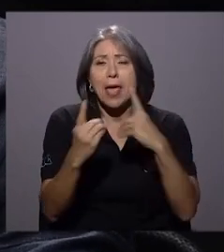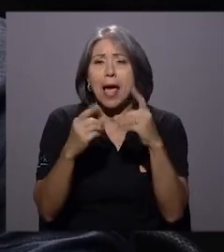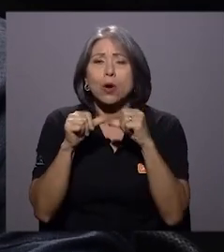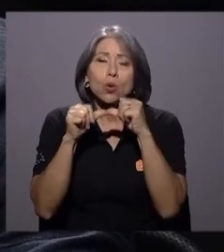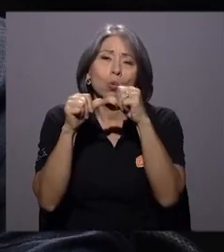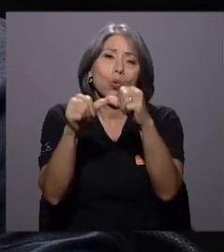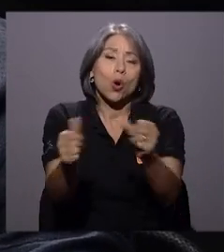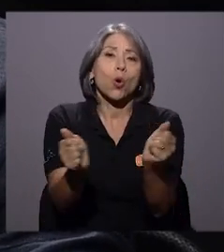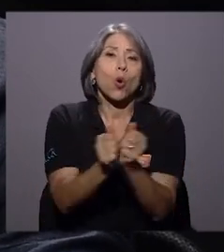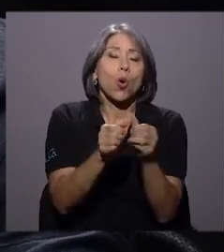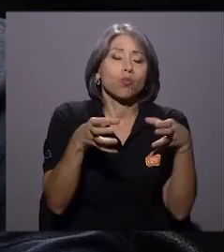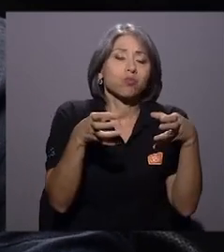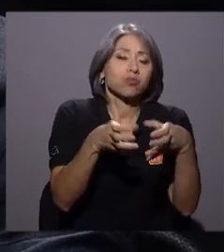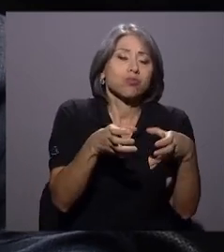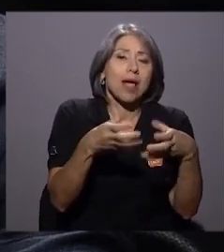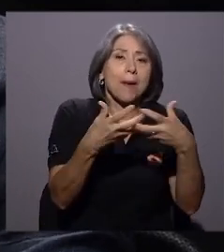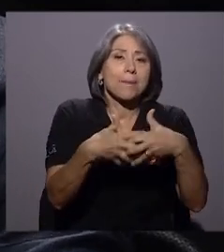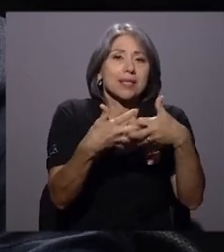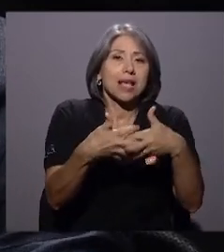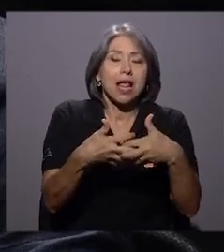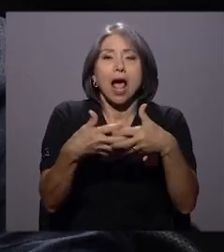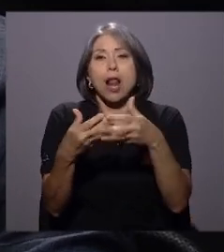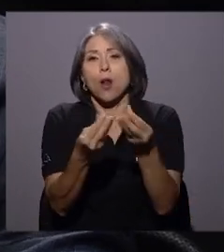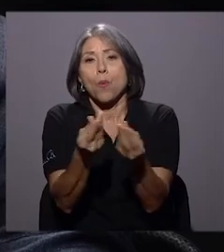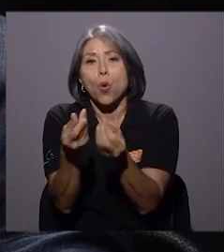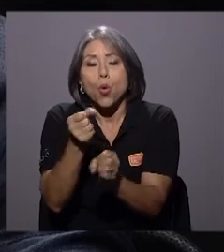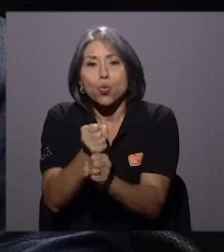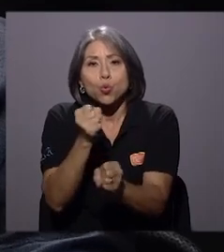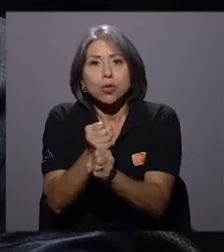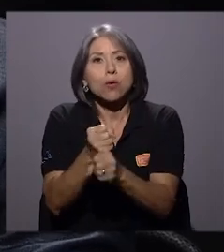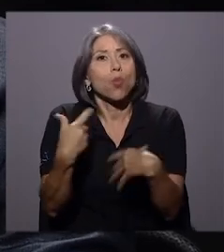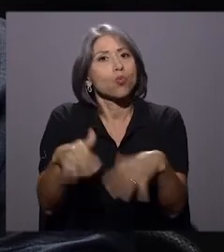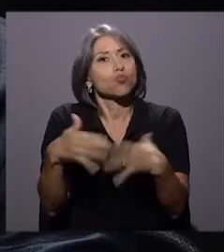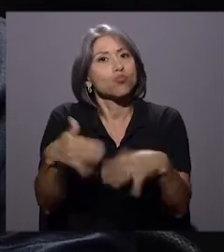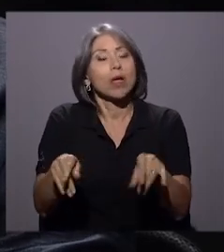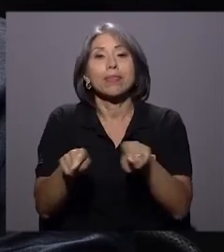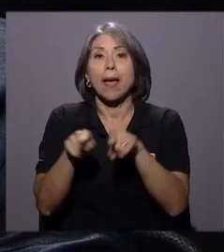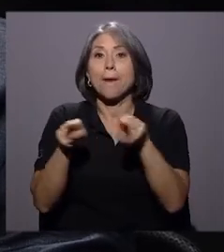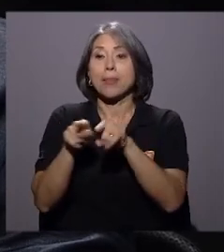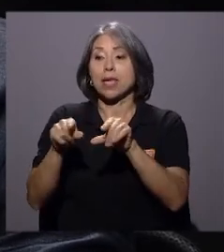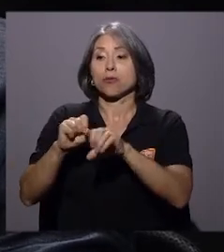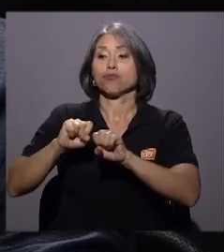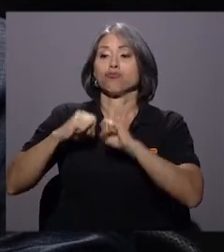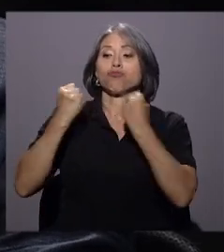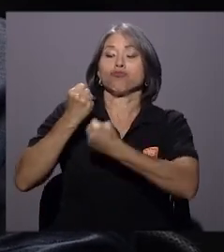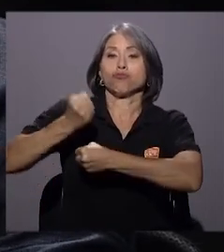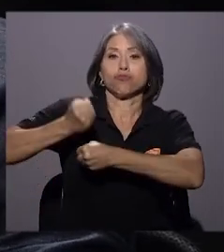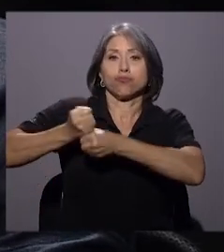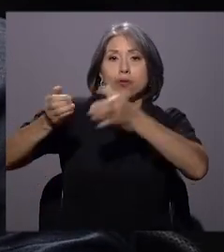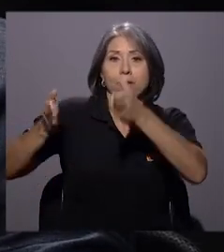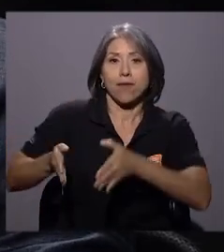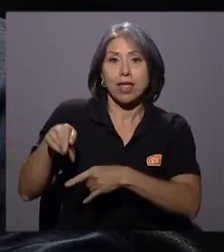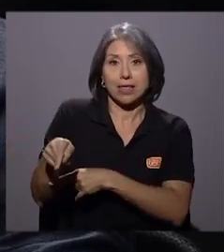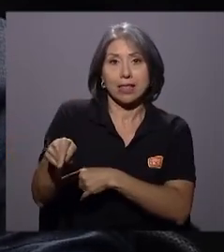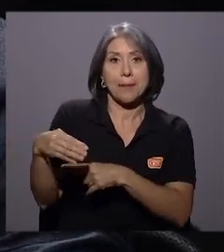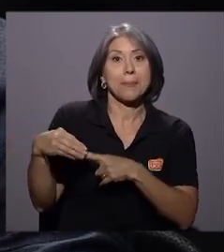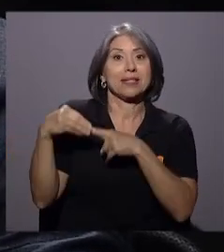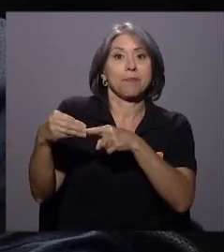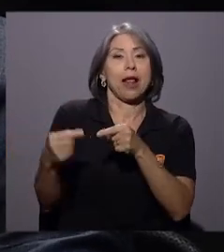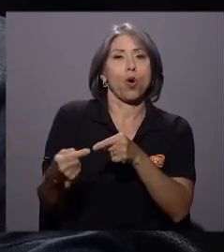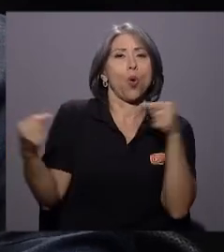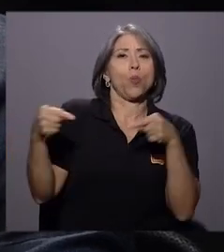productivo estuvo muy involucrado, también diálogo con el sector sindical que era el principal opositor de esta